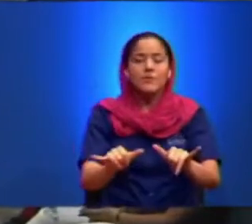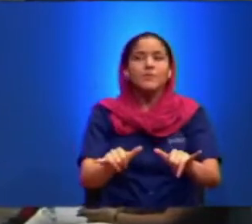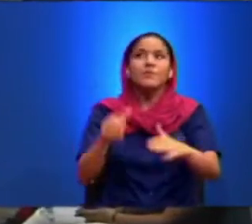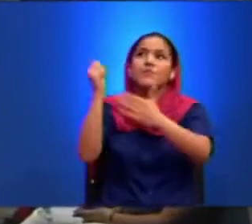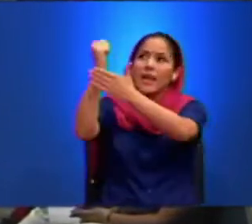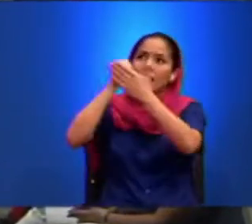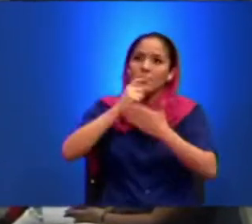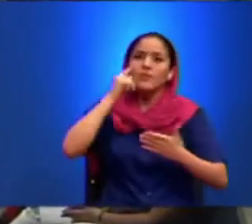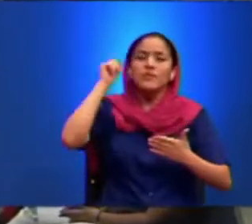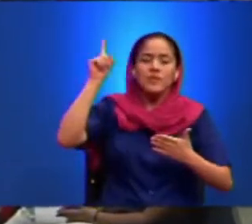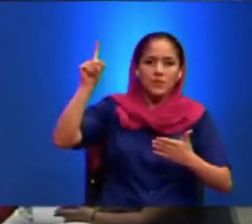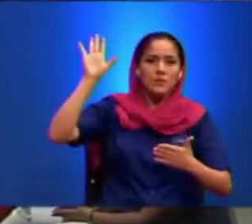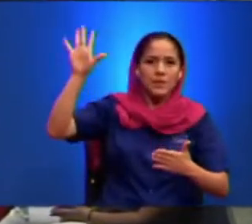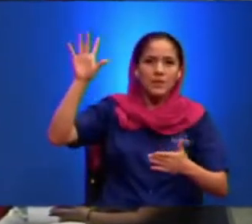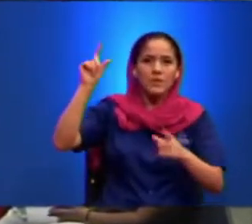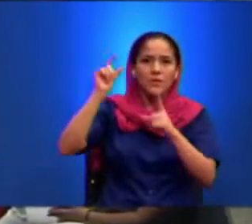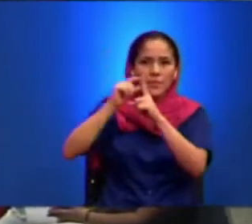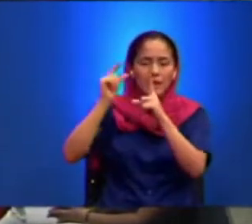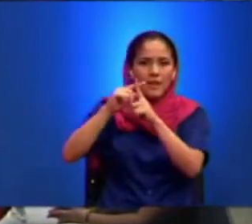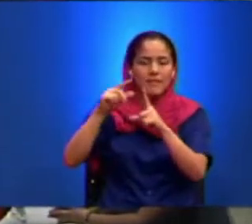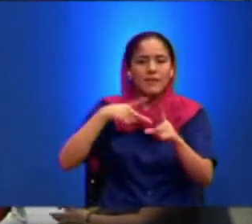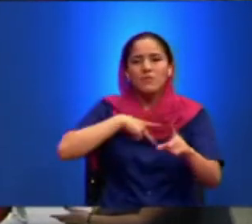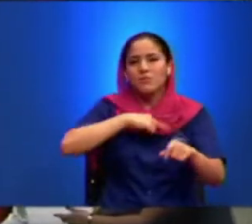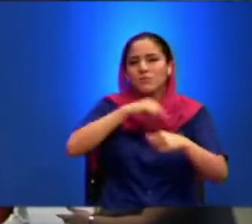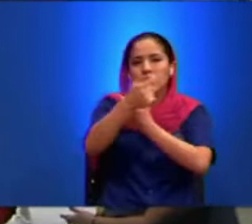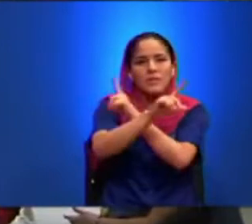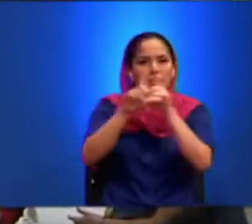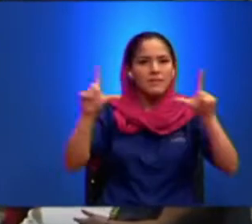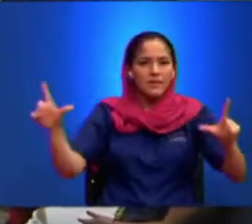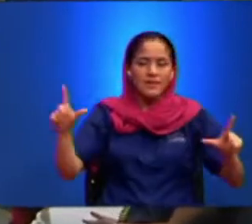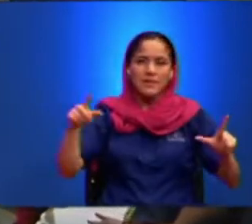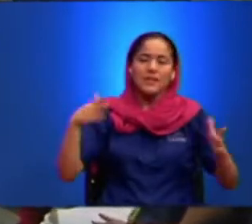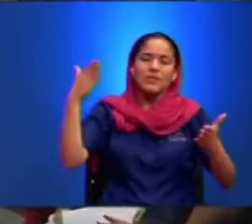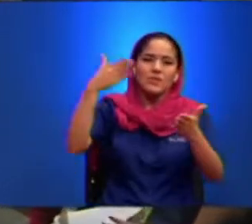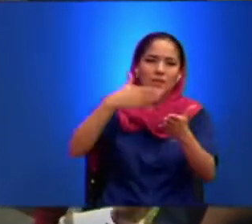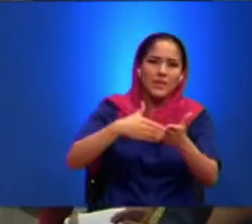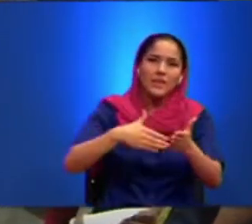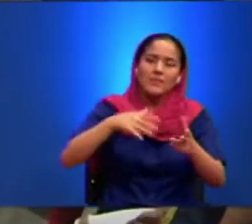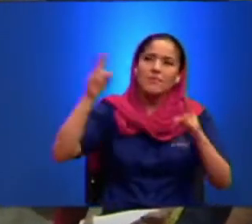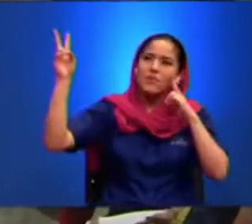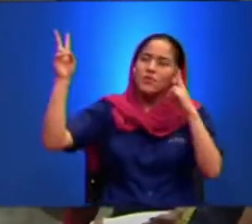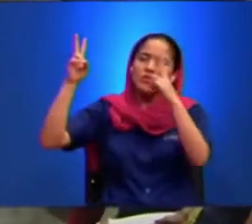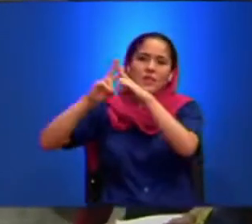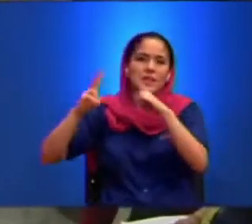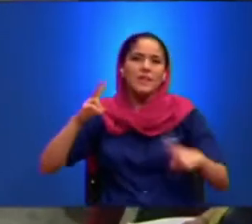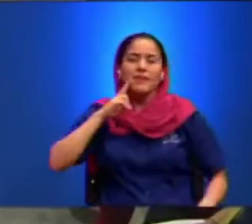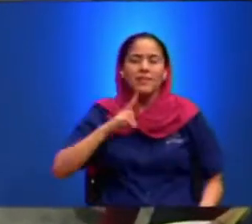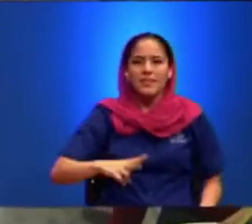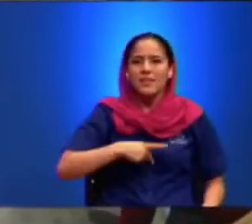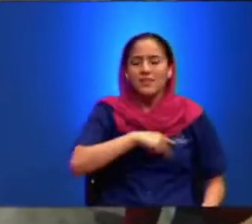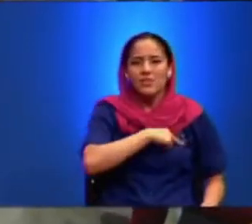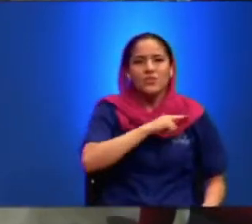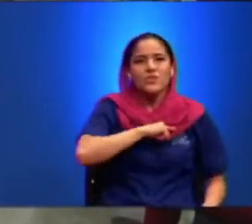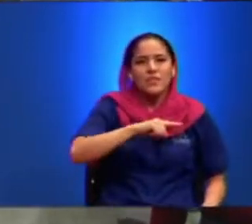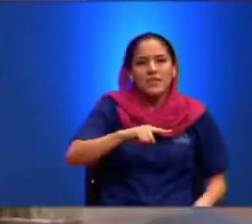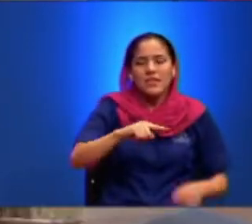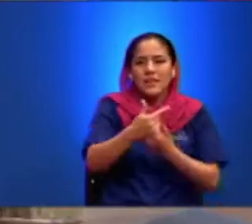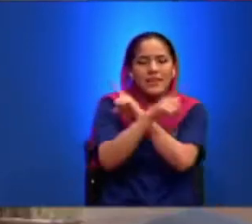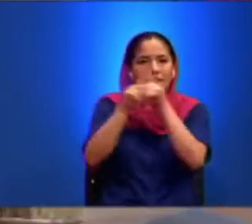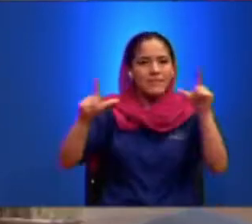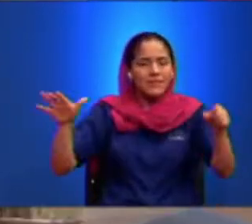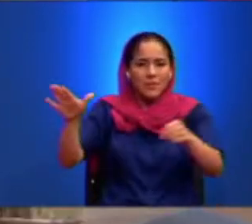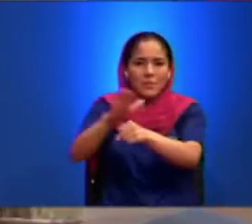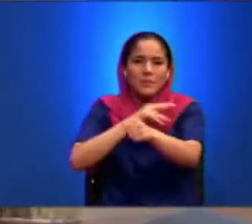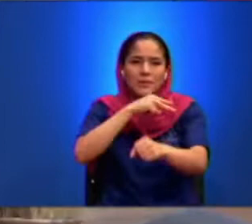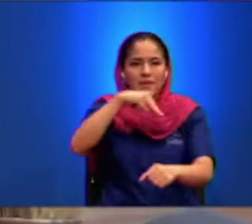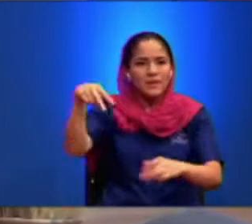palabra también nos liberte, nos lleve a conocer la verdad Y seamos libres completamente en el nombre de